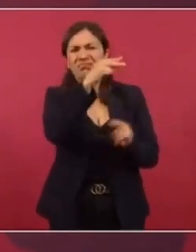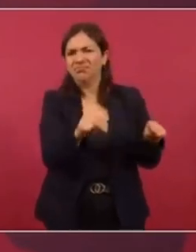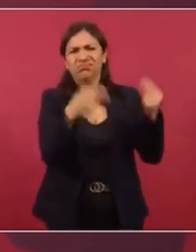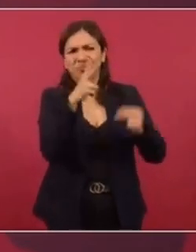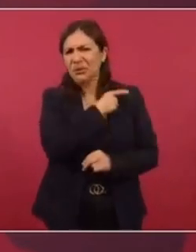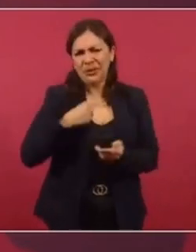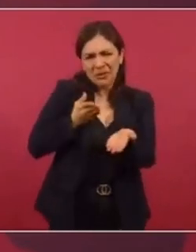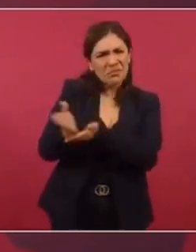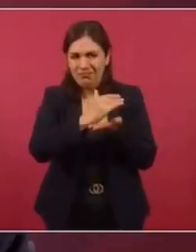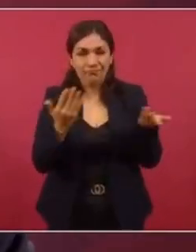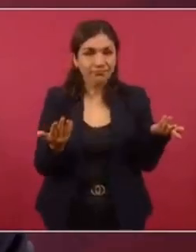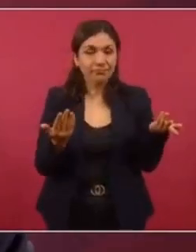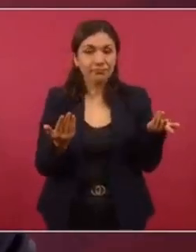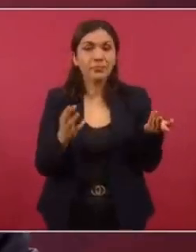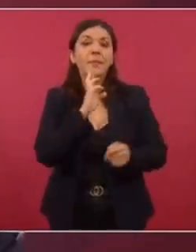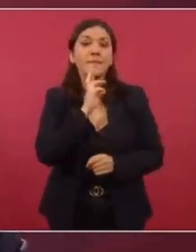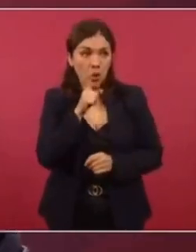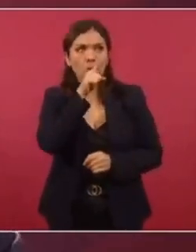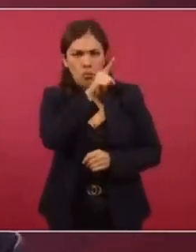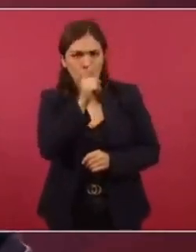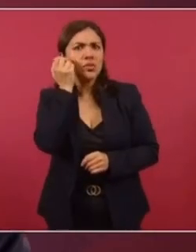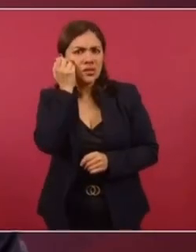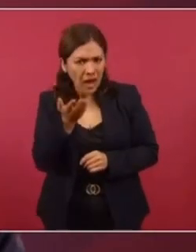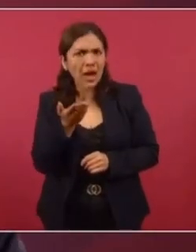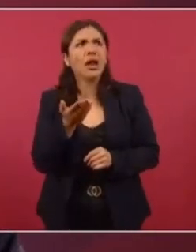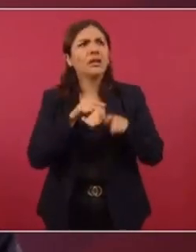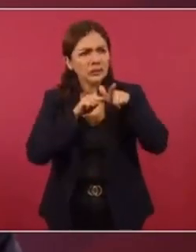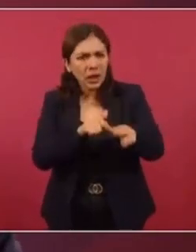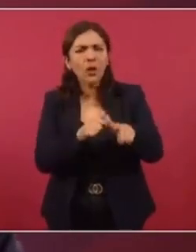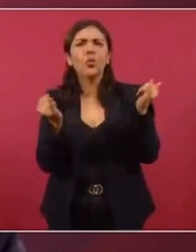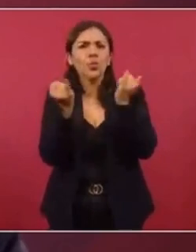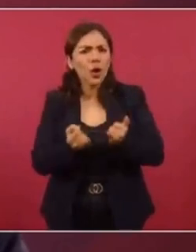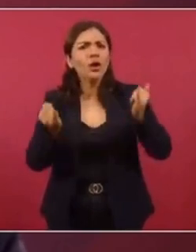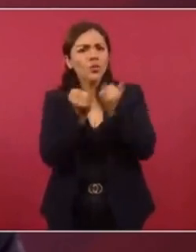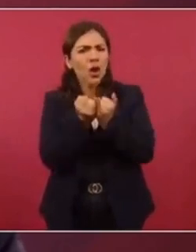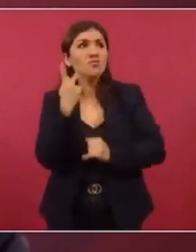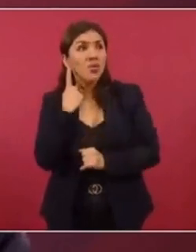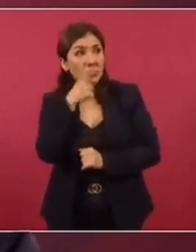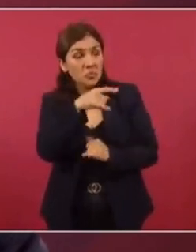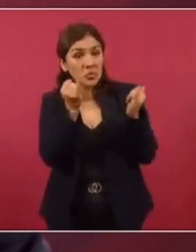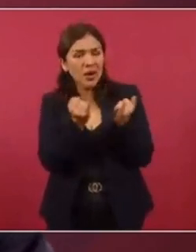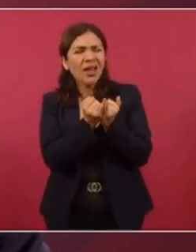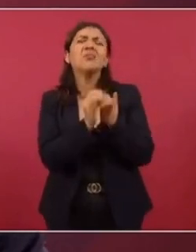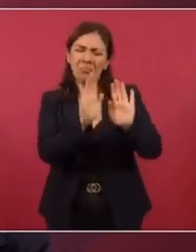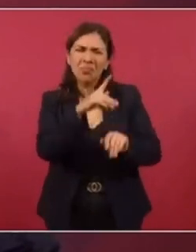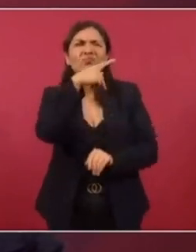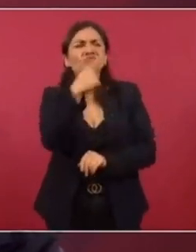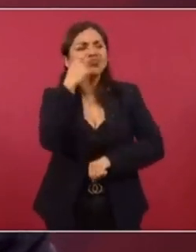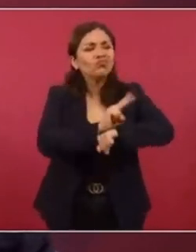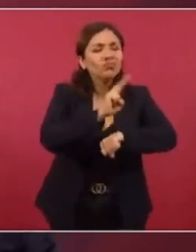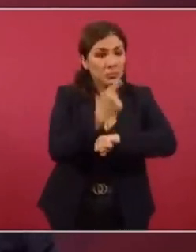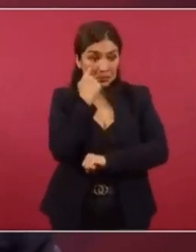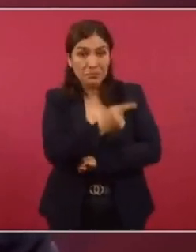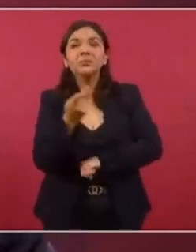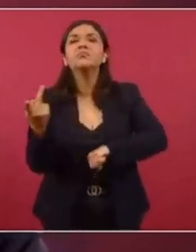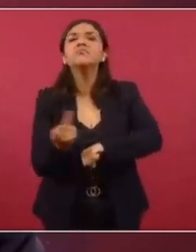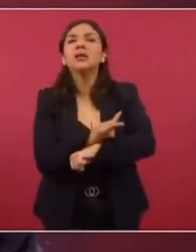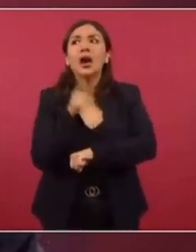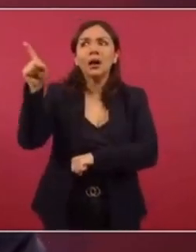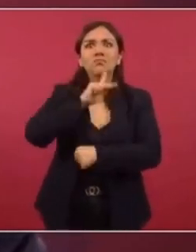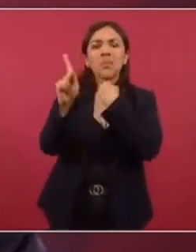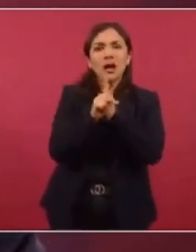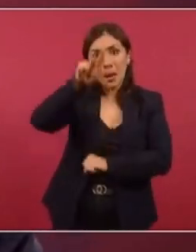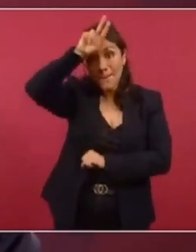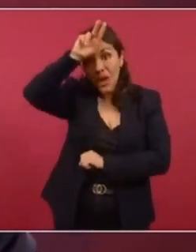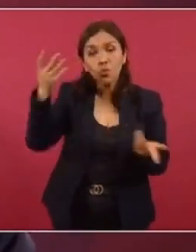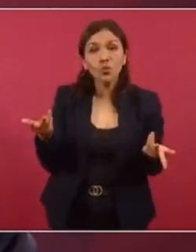injerencista en nuestros asuntos, si quieren seguir con la misma política, pues que se ocupen de lo que está pasando en el Perú,